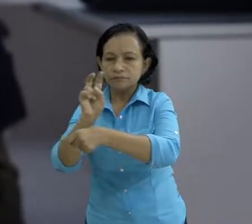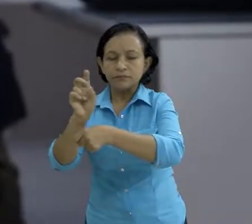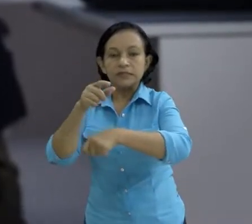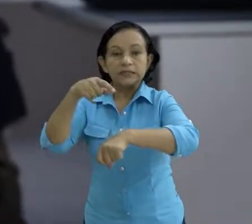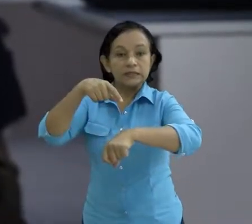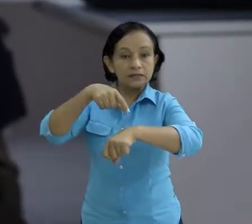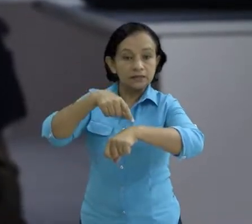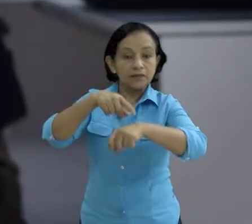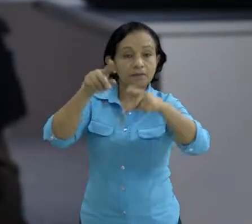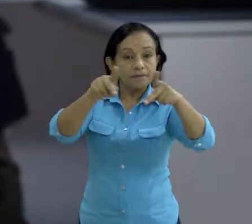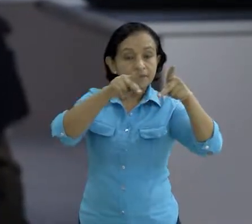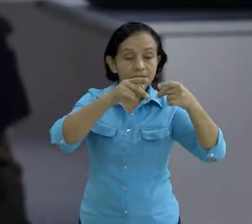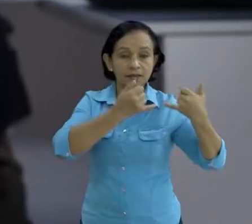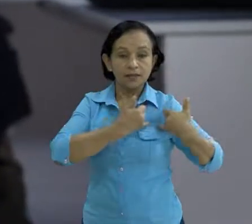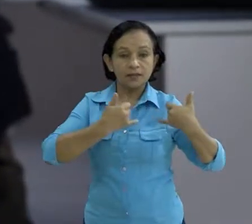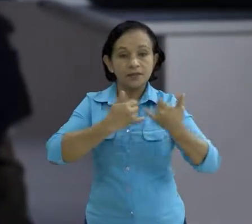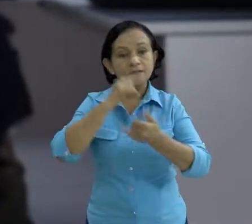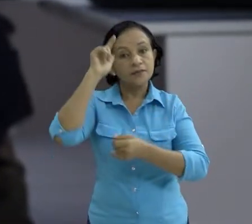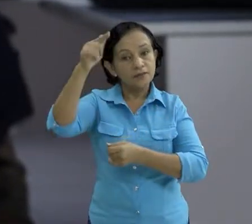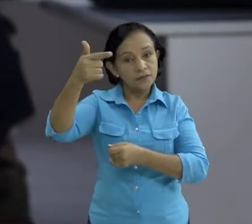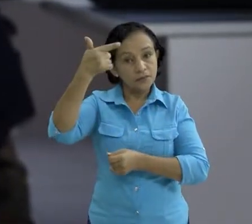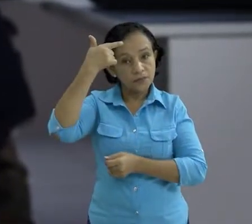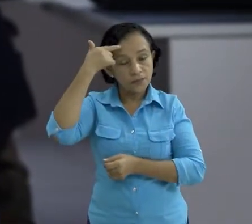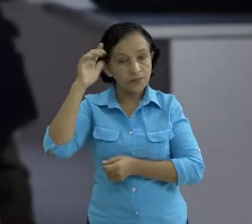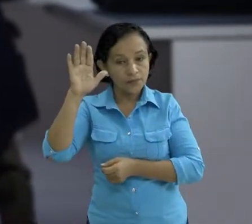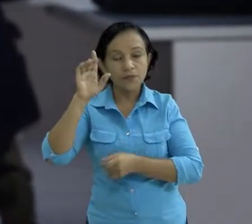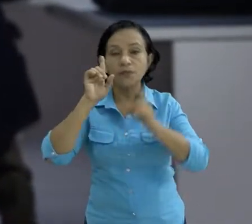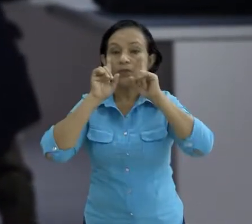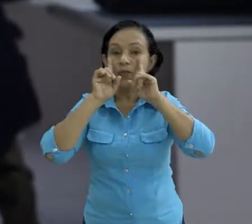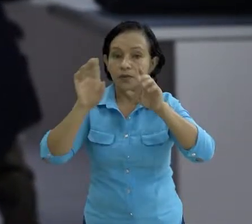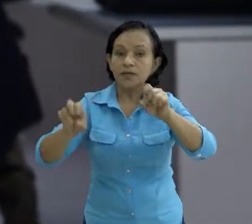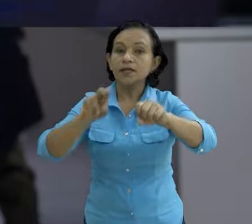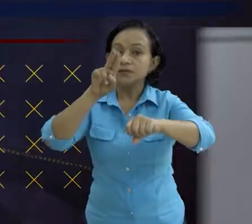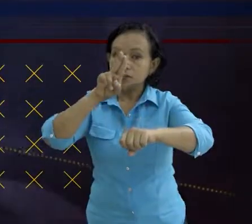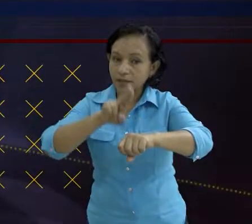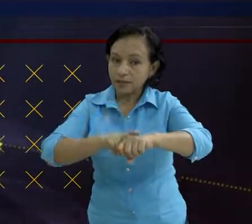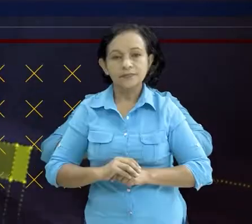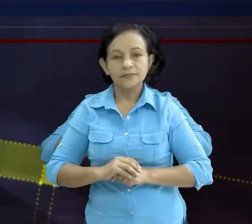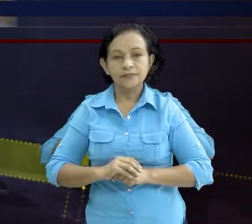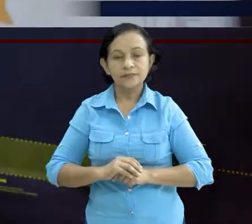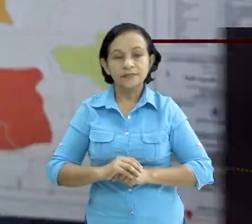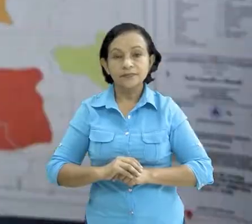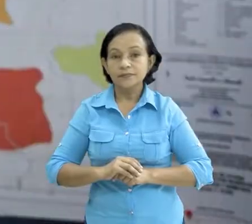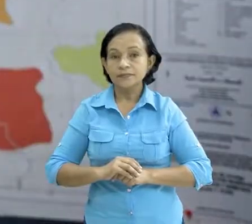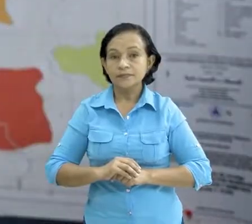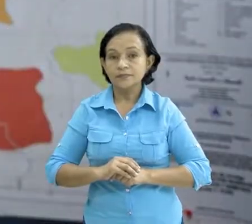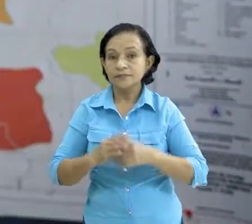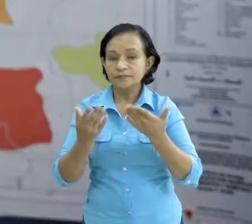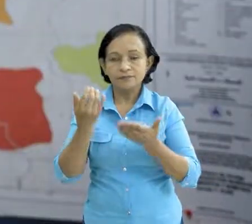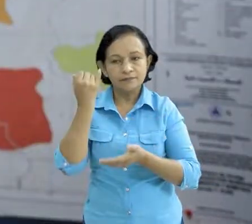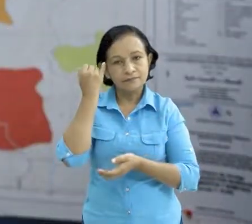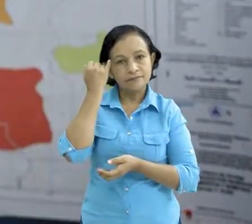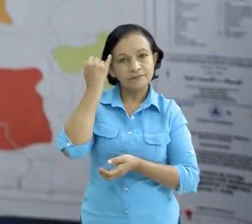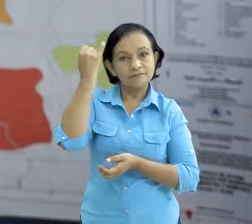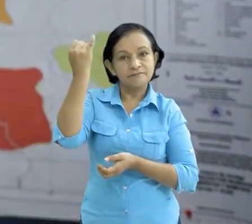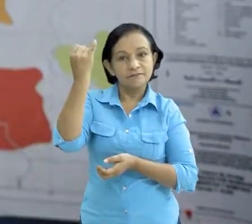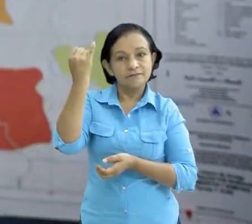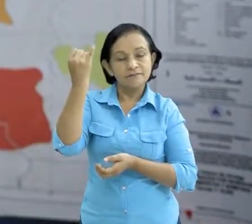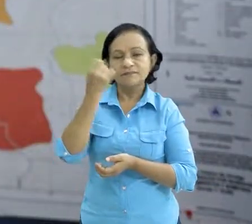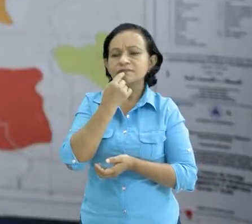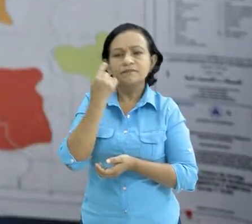turno con las instituciones de gobierno comprometidas con la seguridad nacional. Este fue una idea digamos de